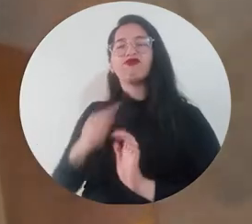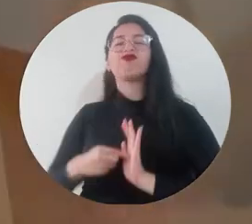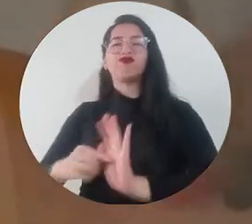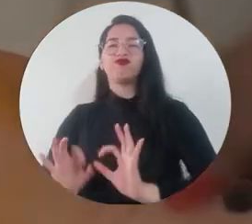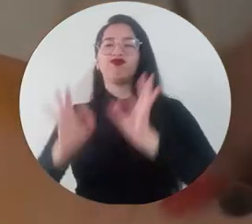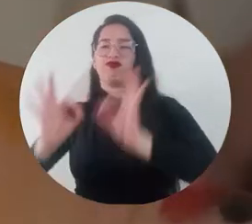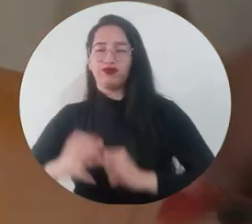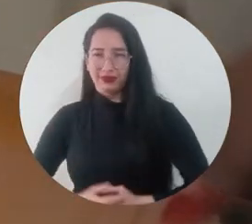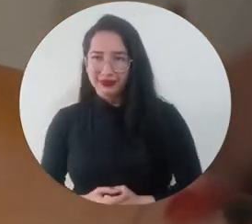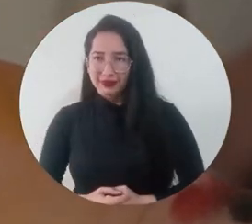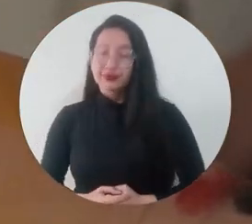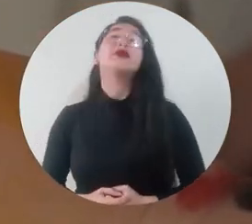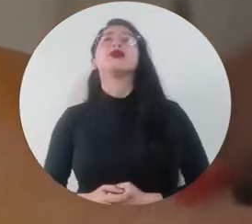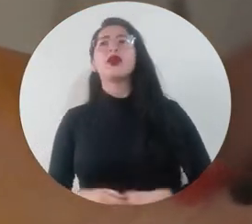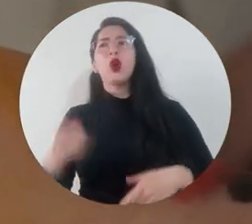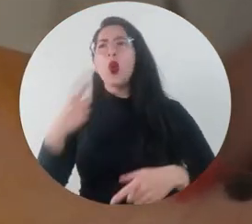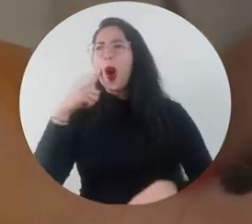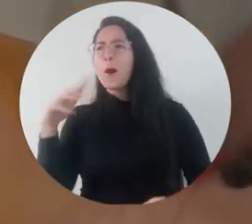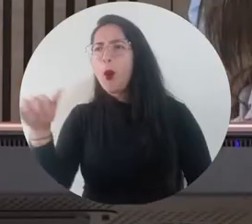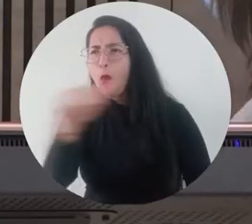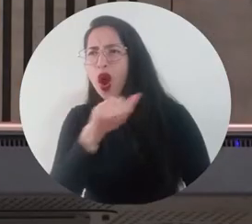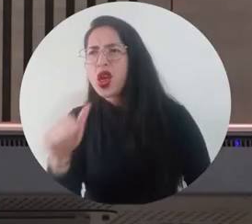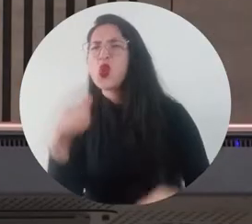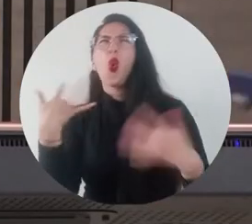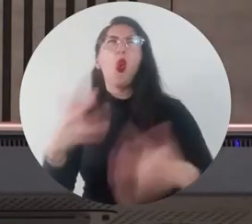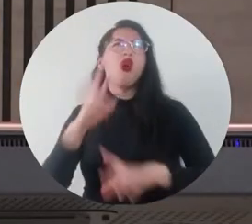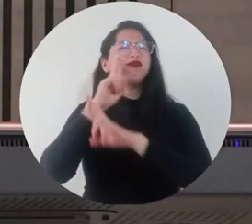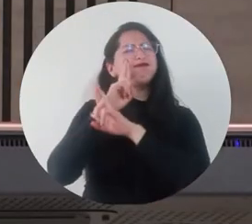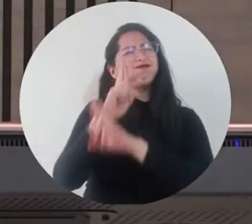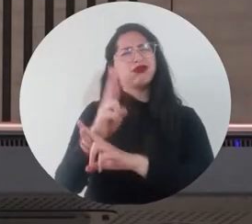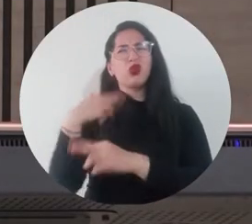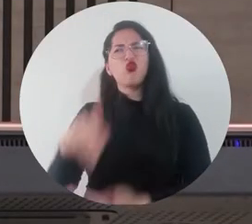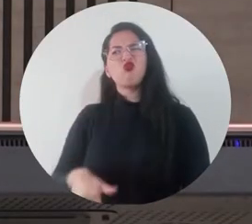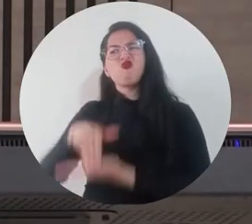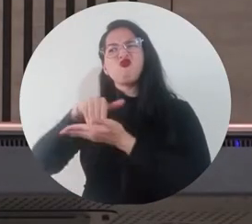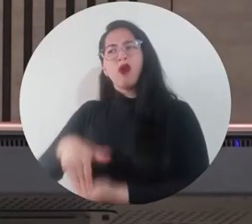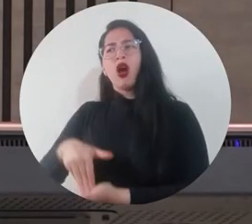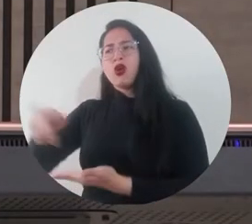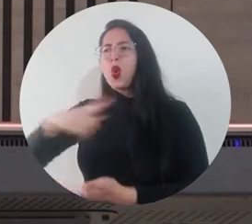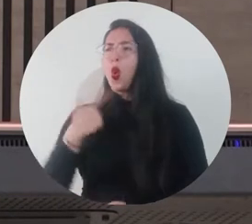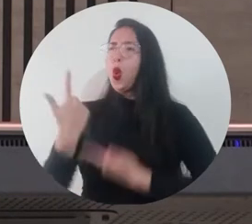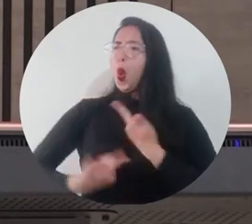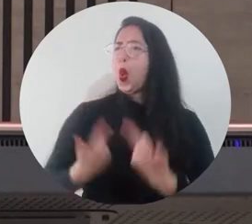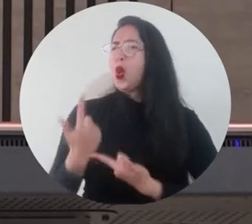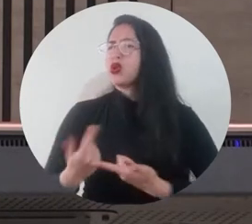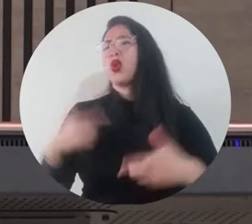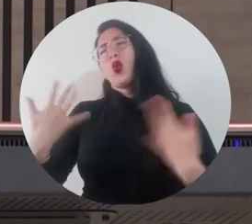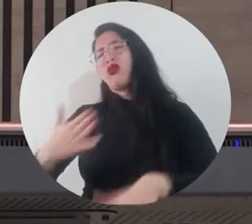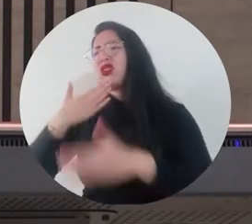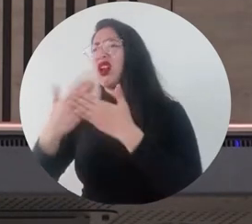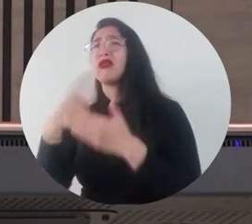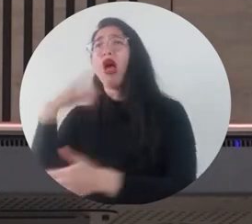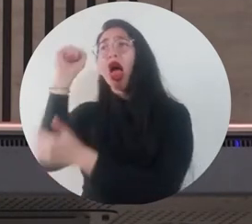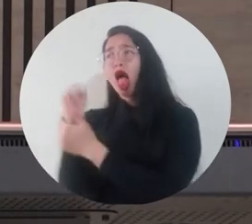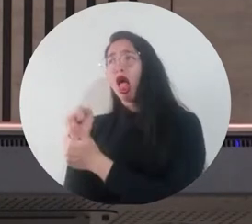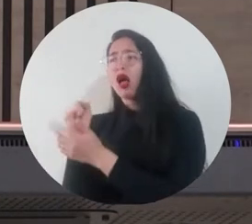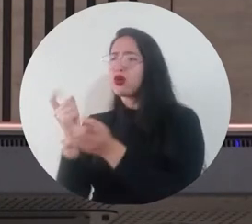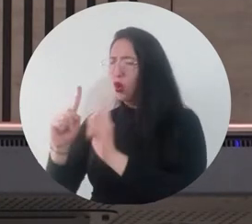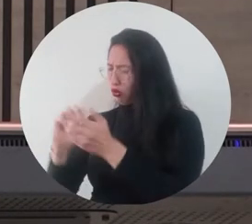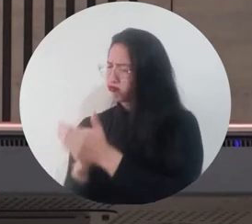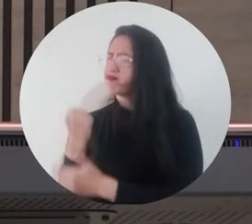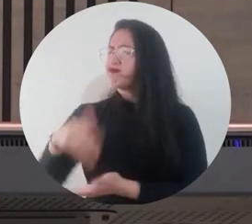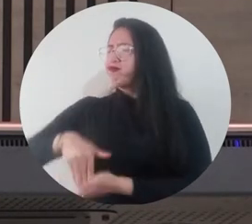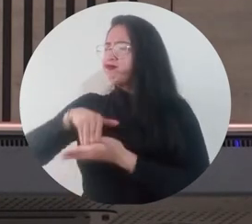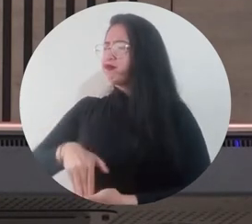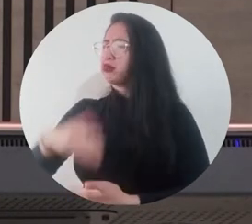en contra de la mujer Mi reconocimiento a ustedes por su lucha, por su valentía Gracias por hacer posible, por traernos hasta acá como sociedad